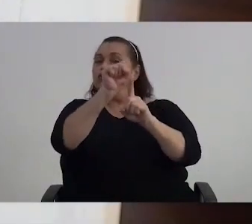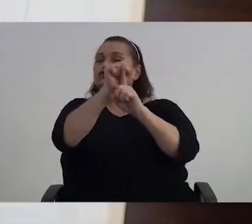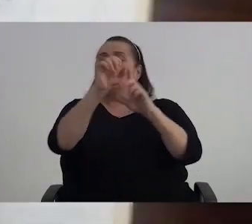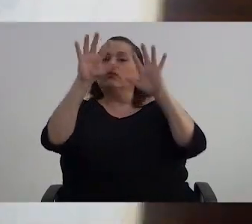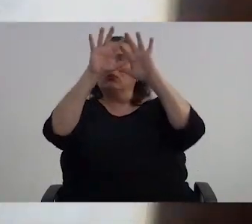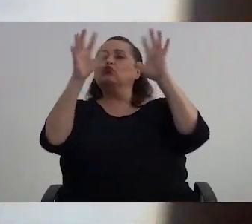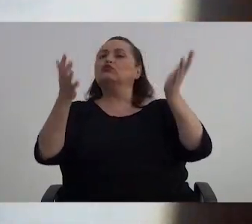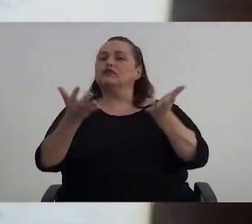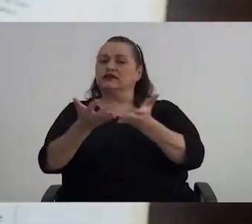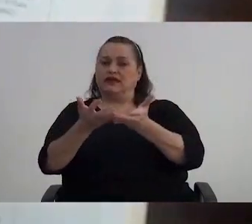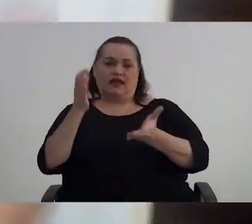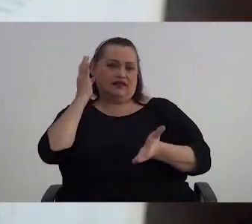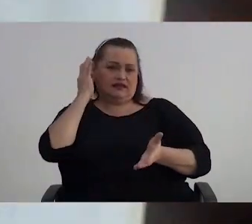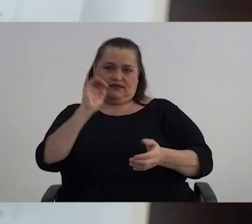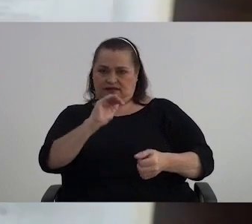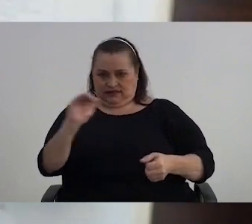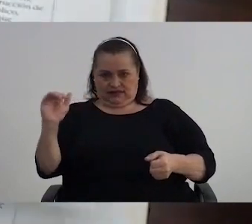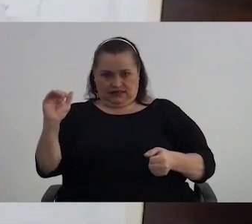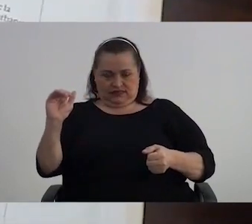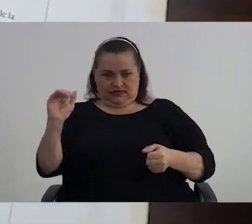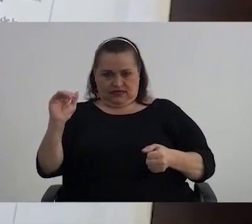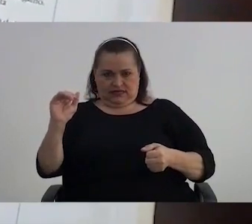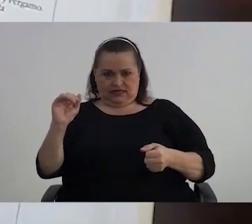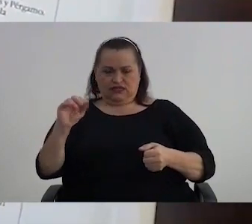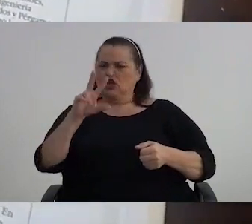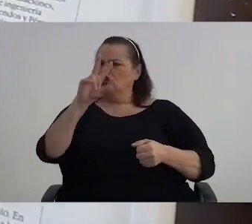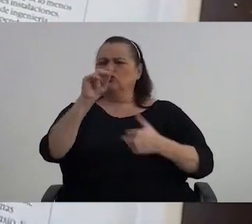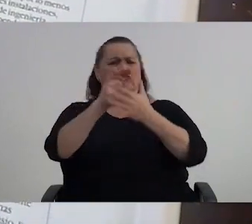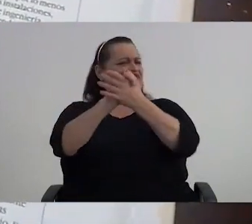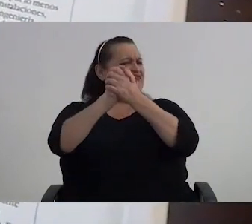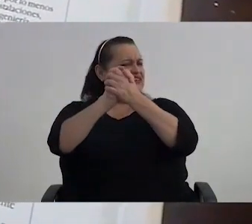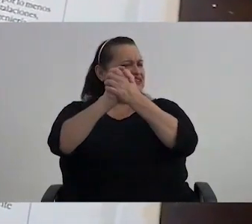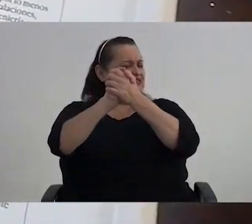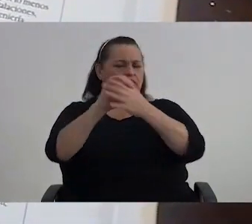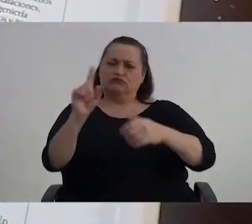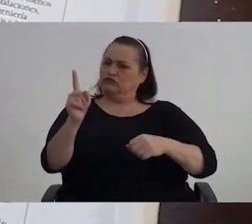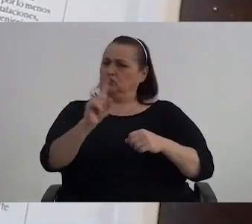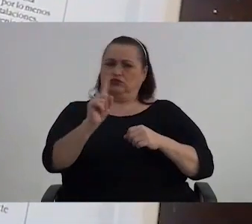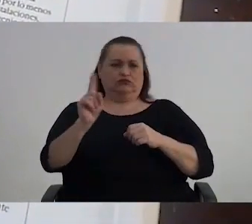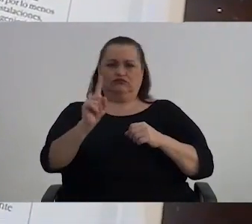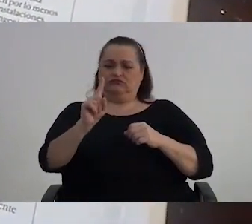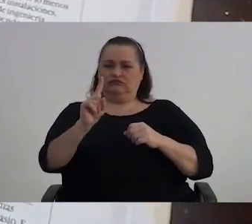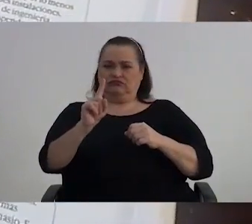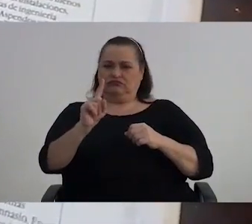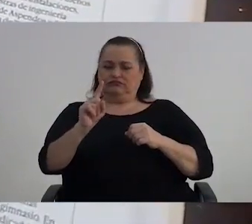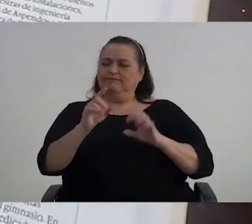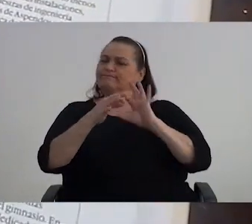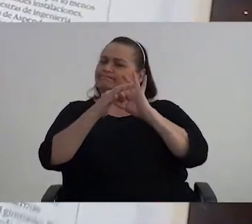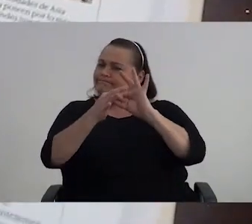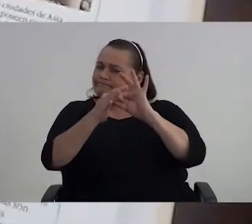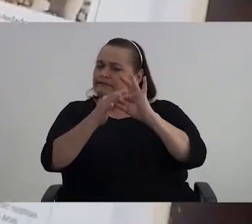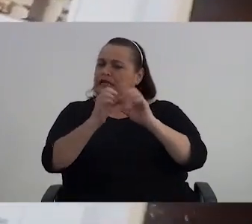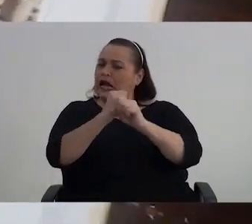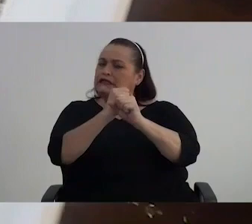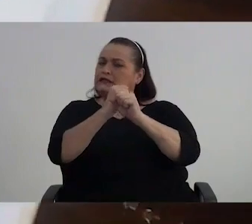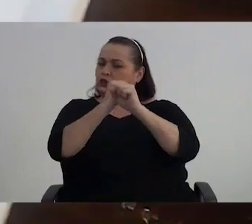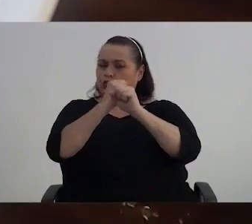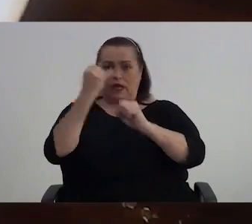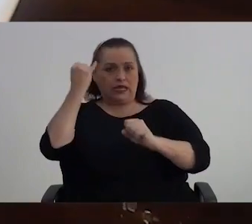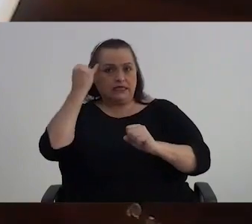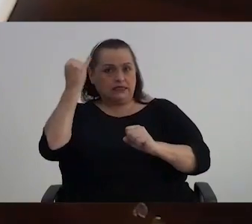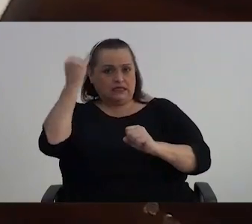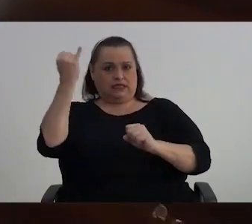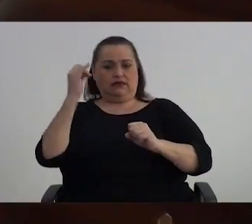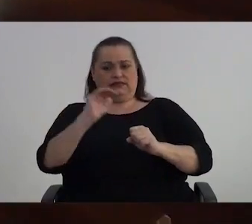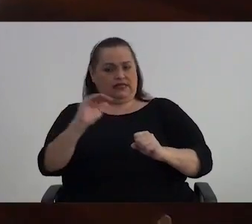niñas. Y no se felicita. Se trata de asegurar iniciativas